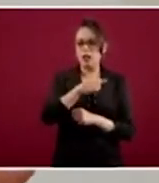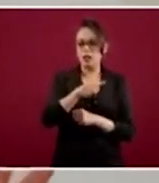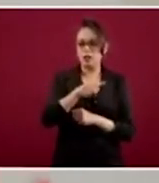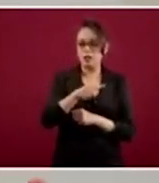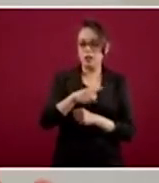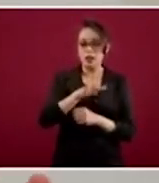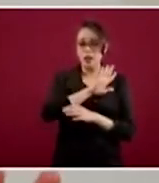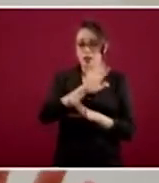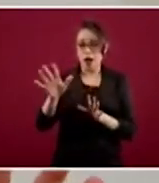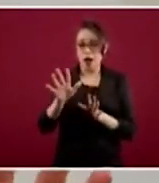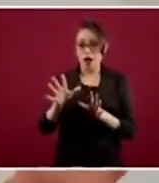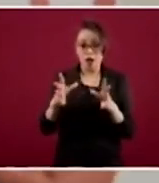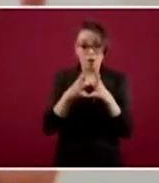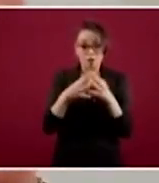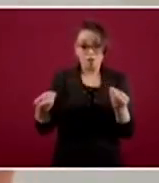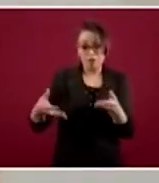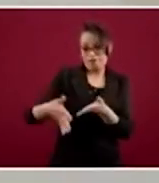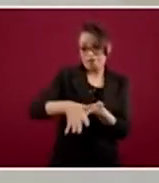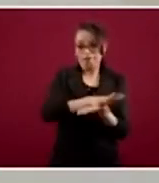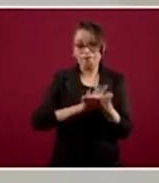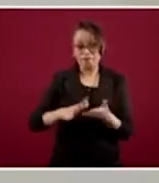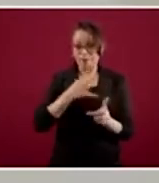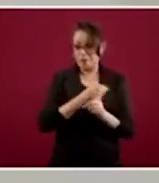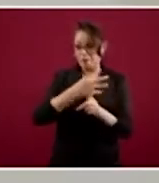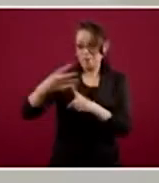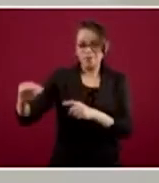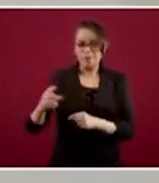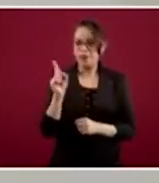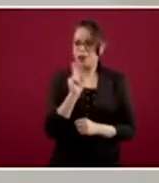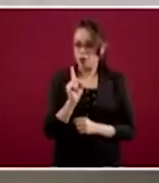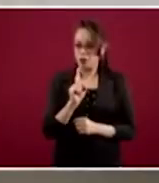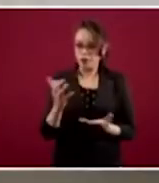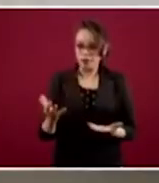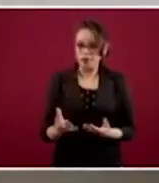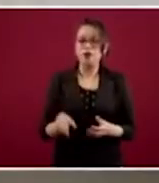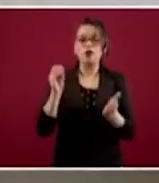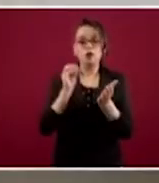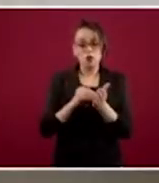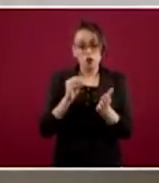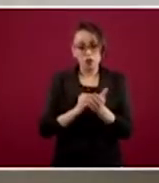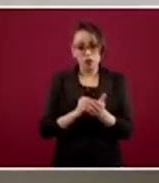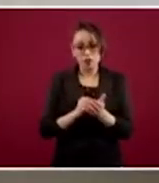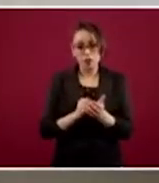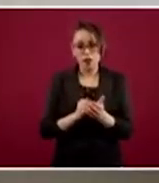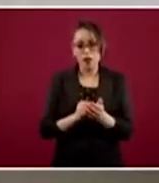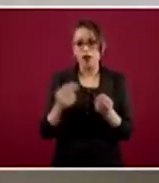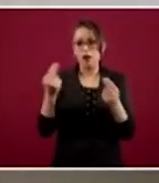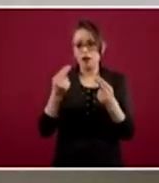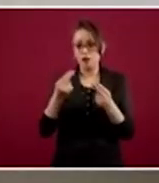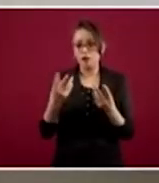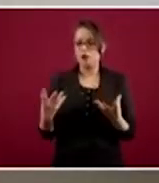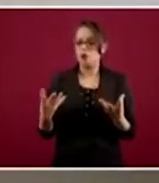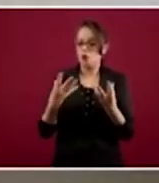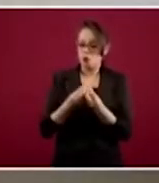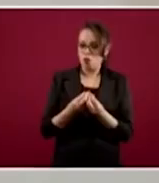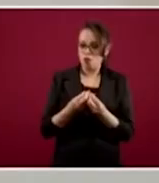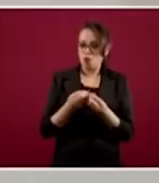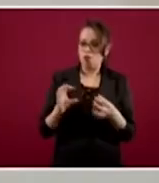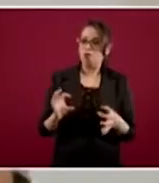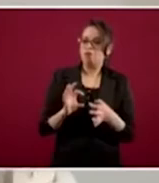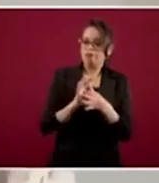tengamos conciencia que tenemos que seguir unidos todavía por un largo tiempo, porque aún durante el periodo de